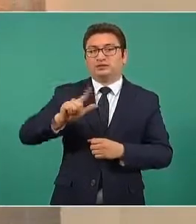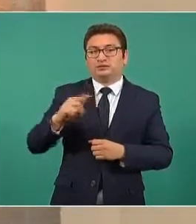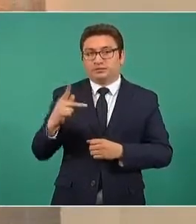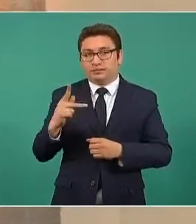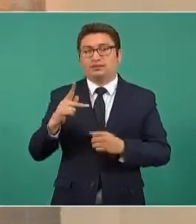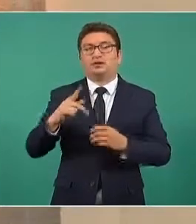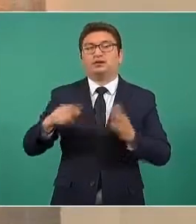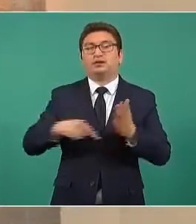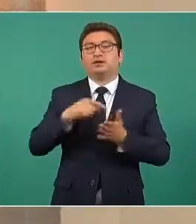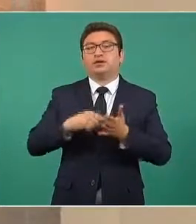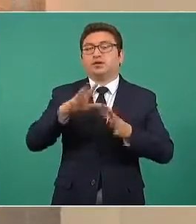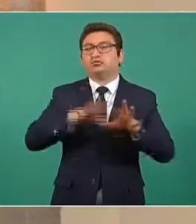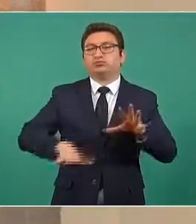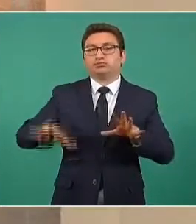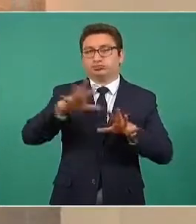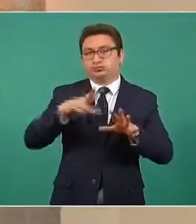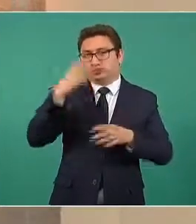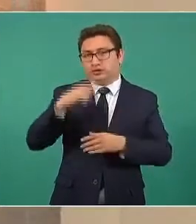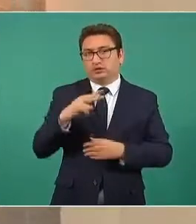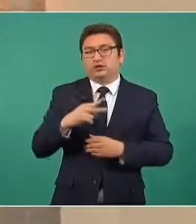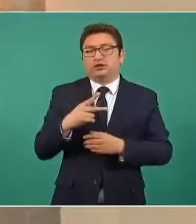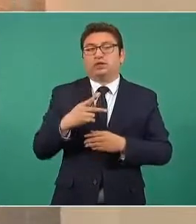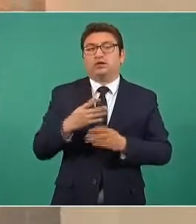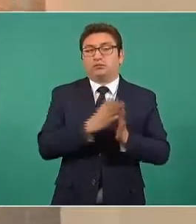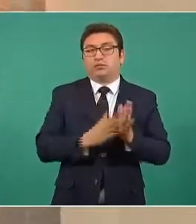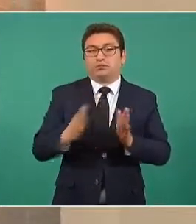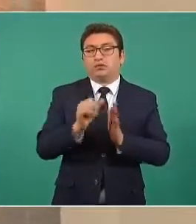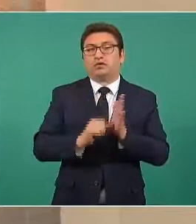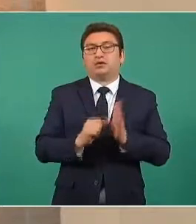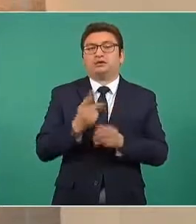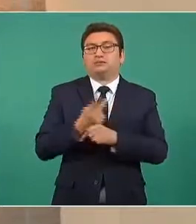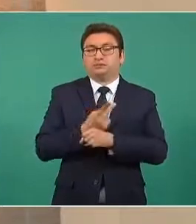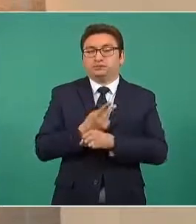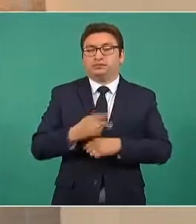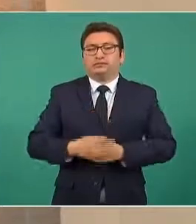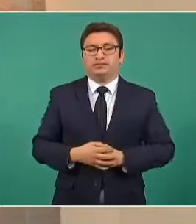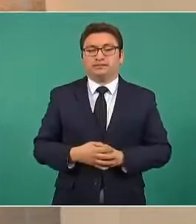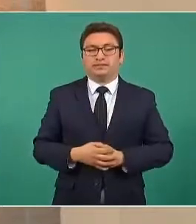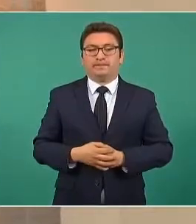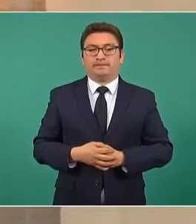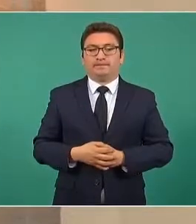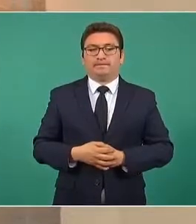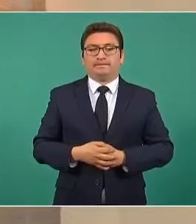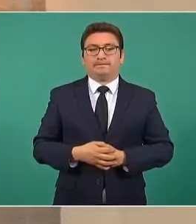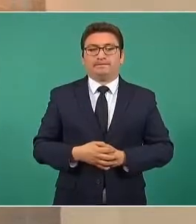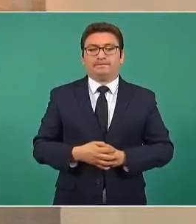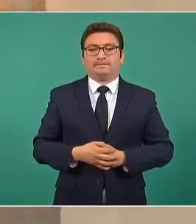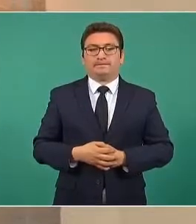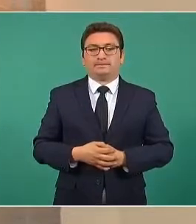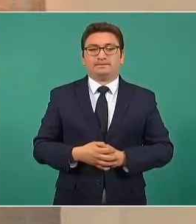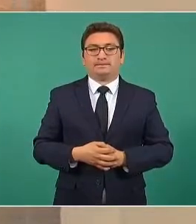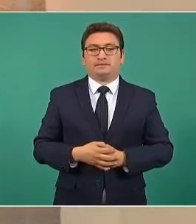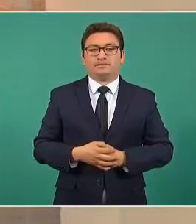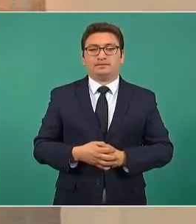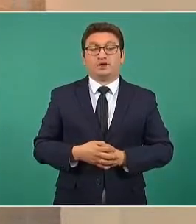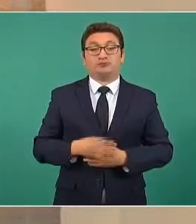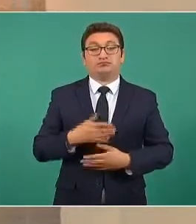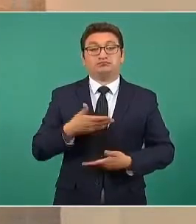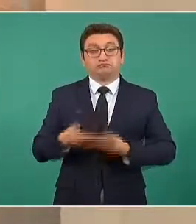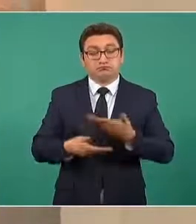el Valle de México, en este mes concluyó este servicio,